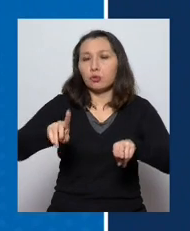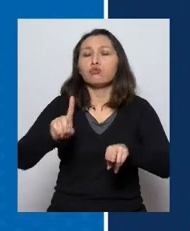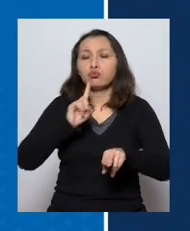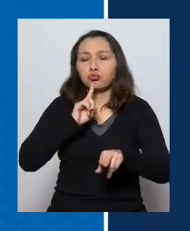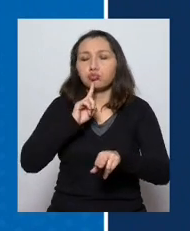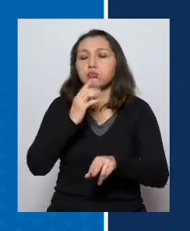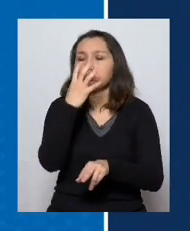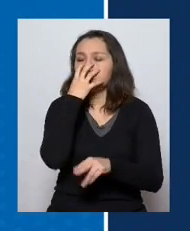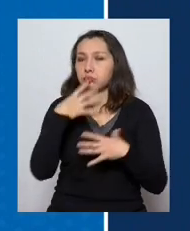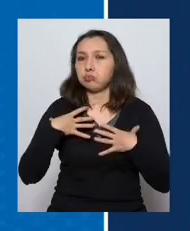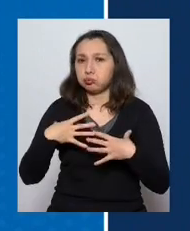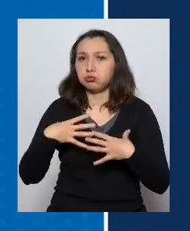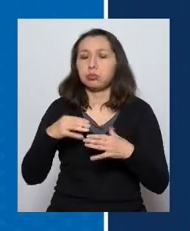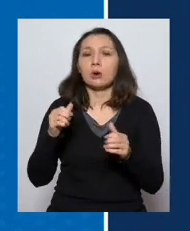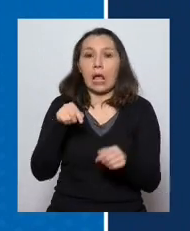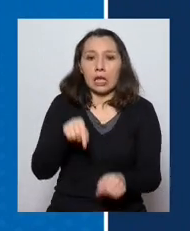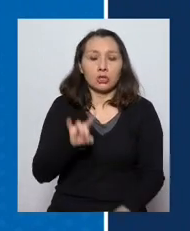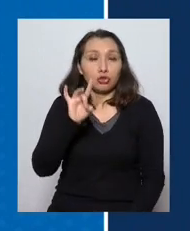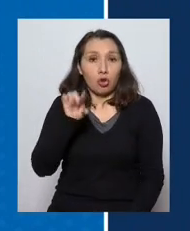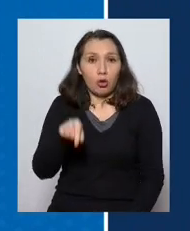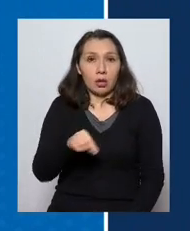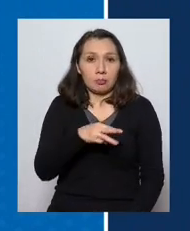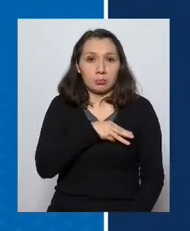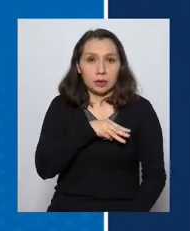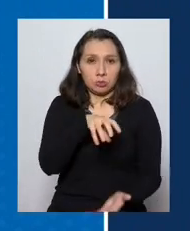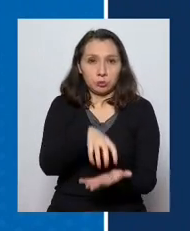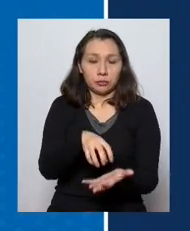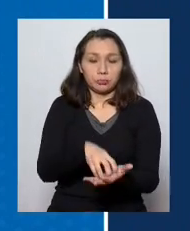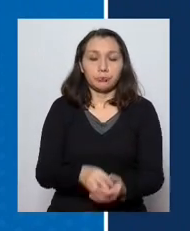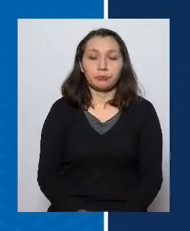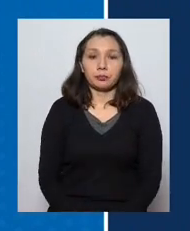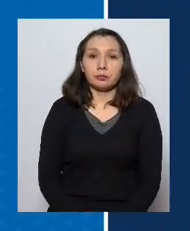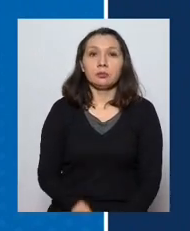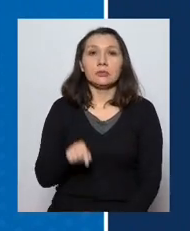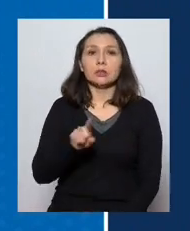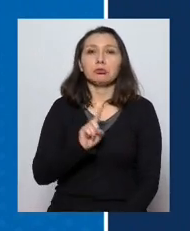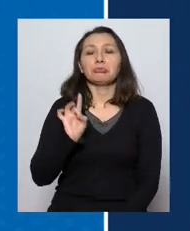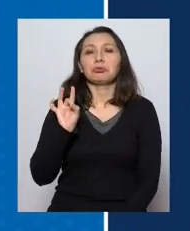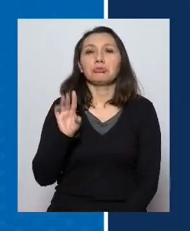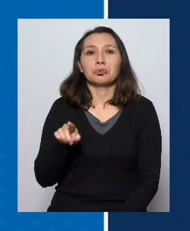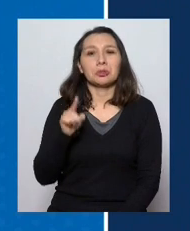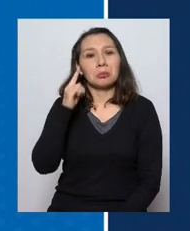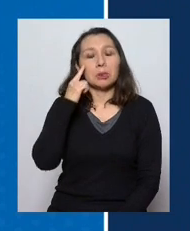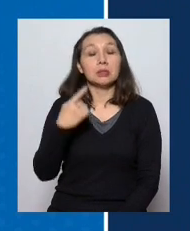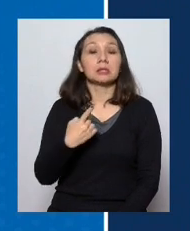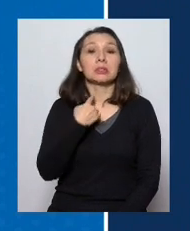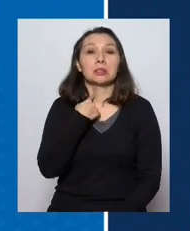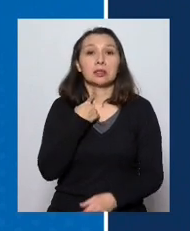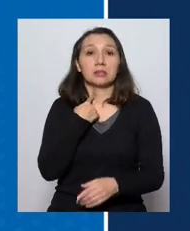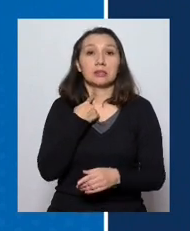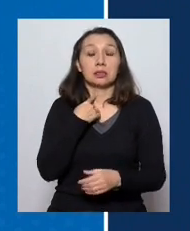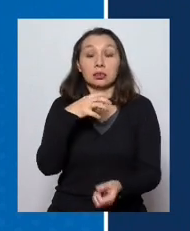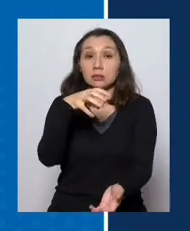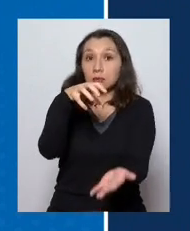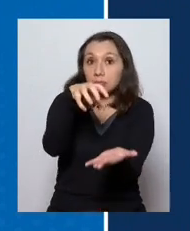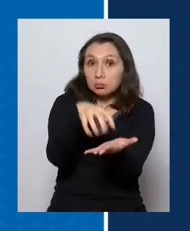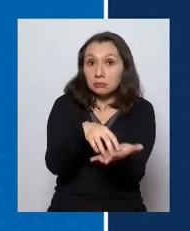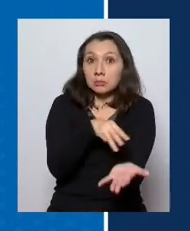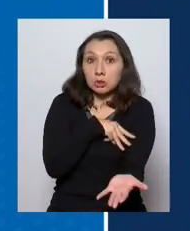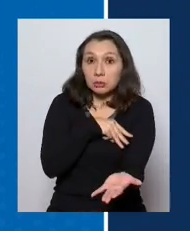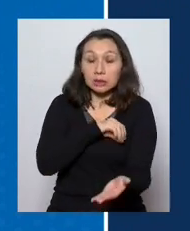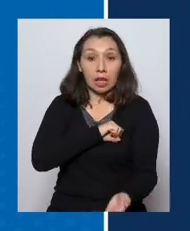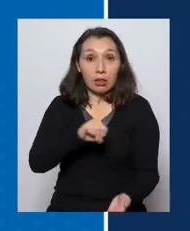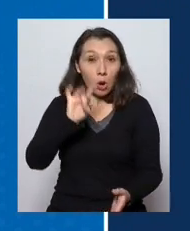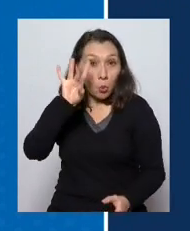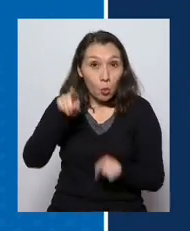ventilación mecánica solo en la región metropolitana. Pero esto no solamente está afectando a la región metropolitana, a